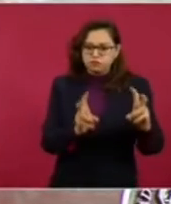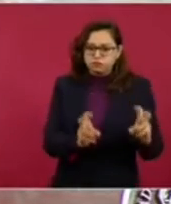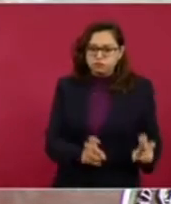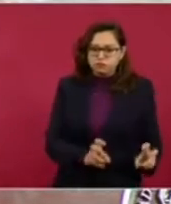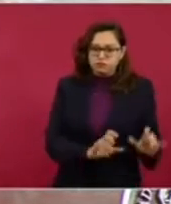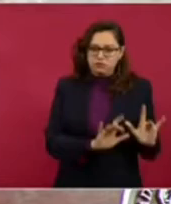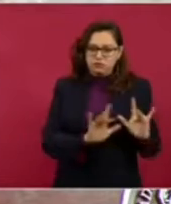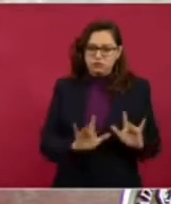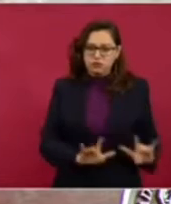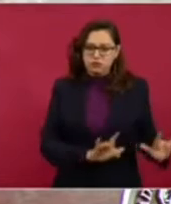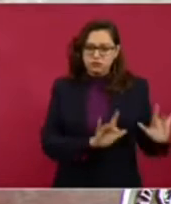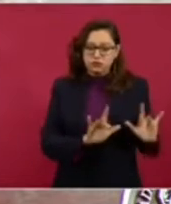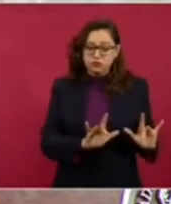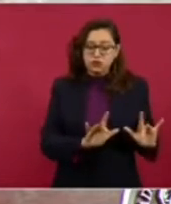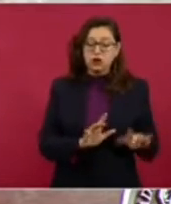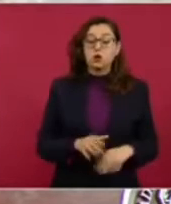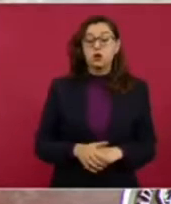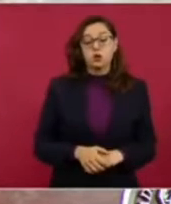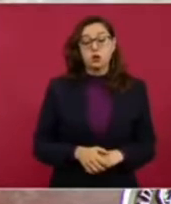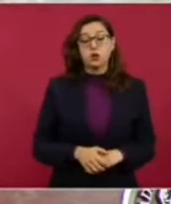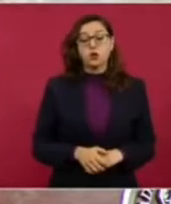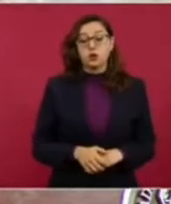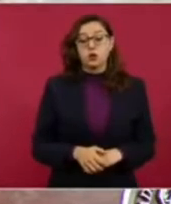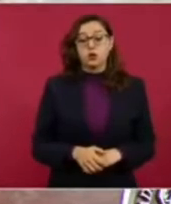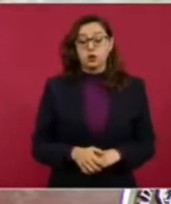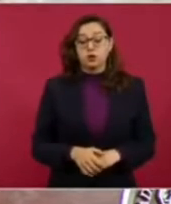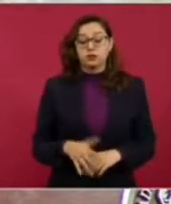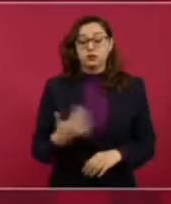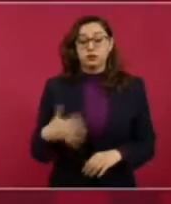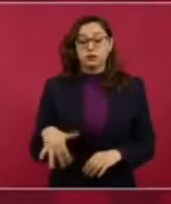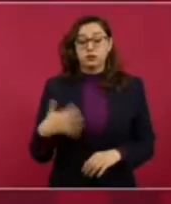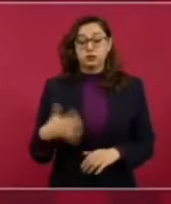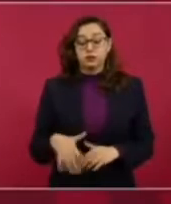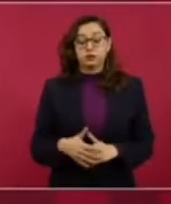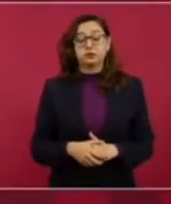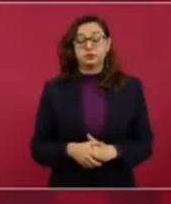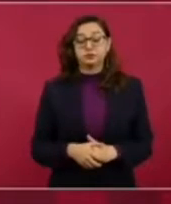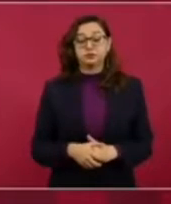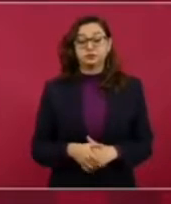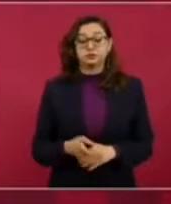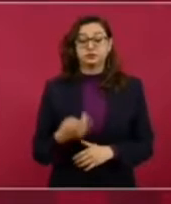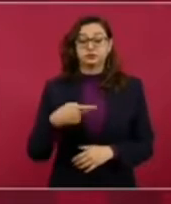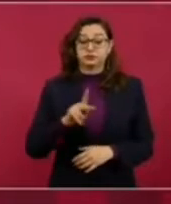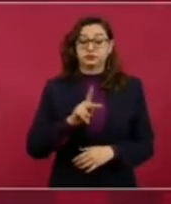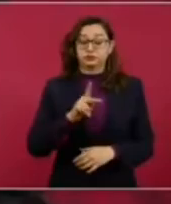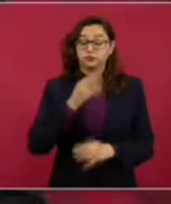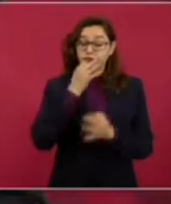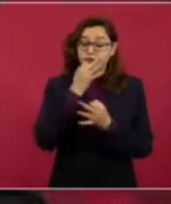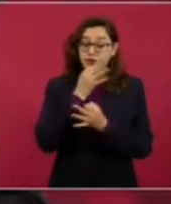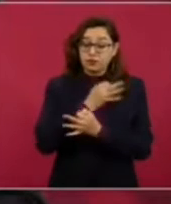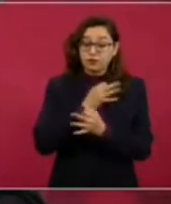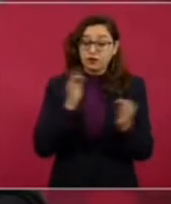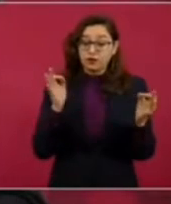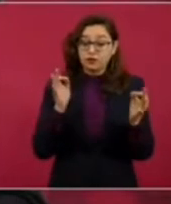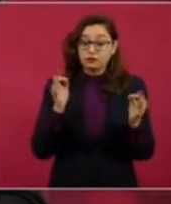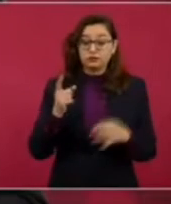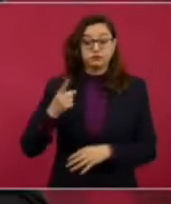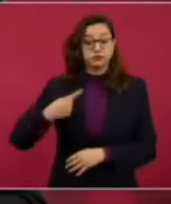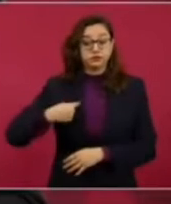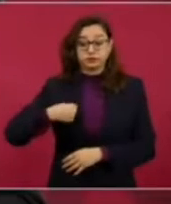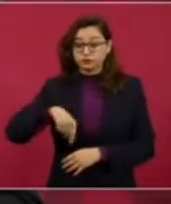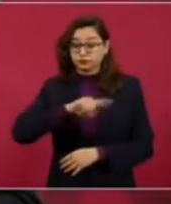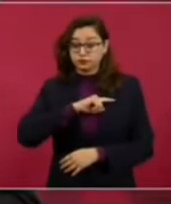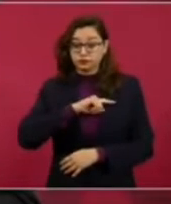asegurar que nosotros cancelamos el Cisen,